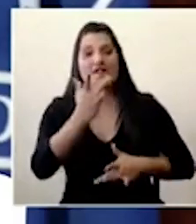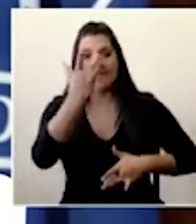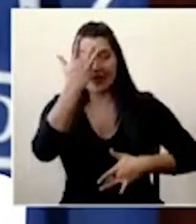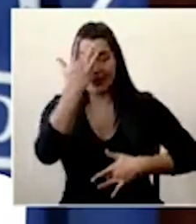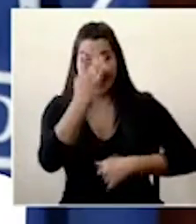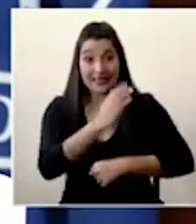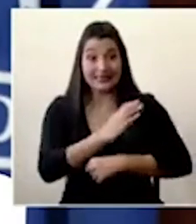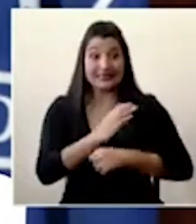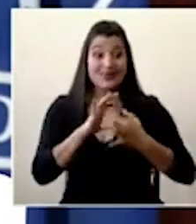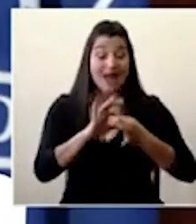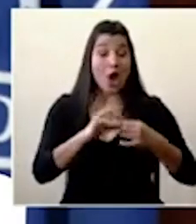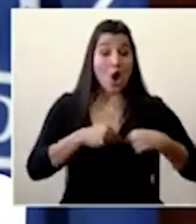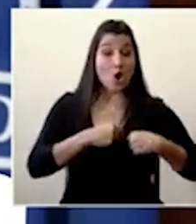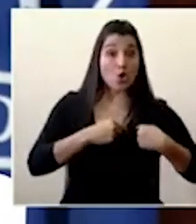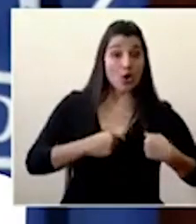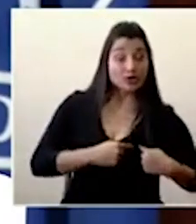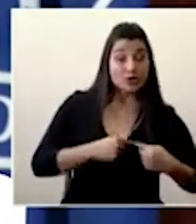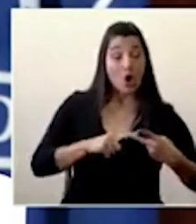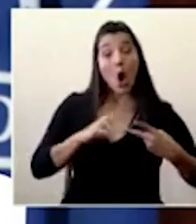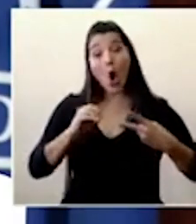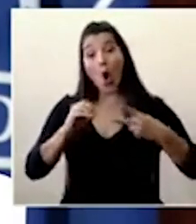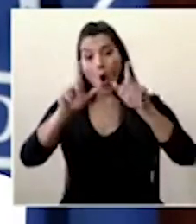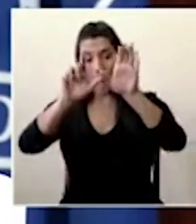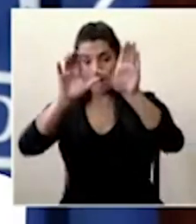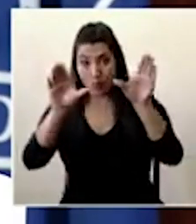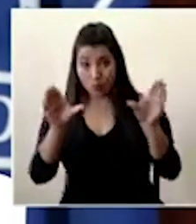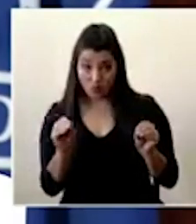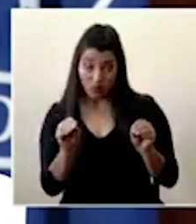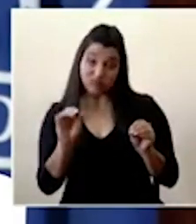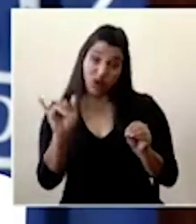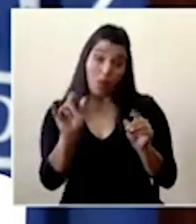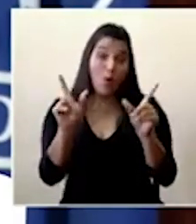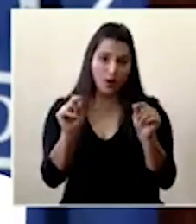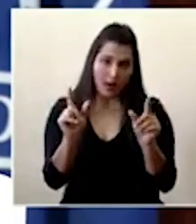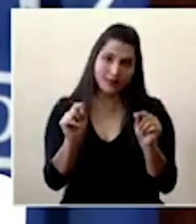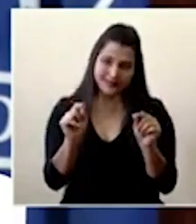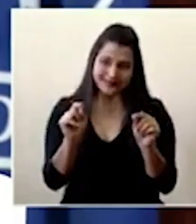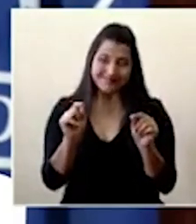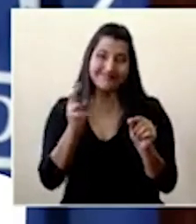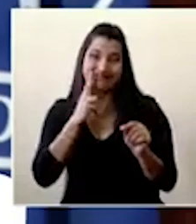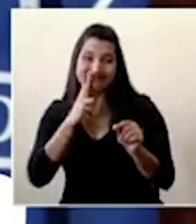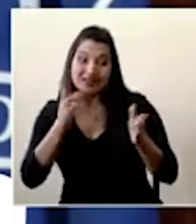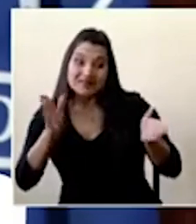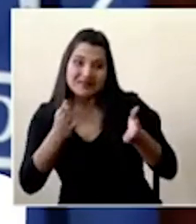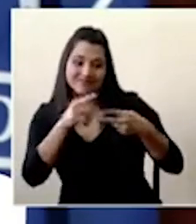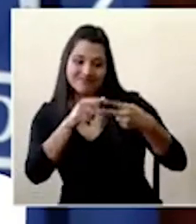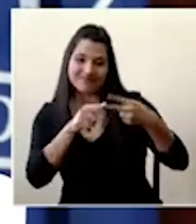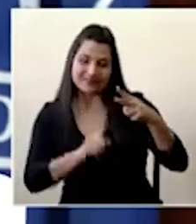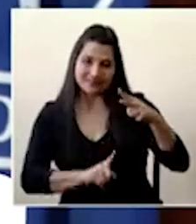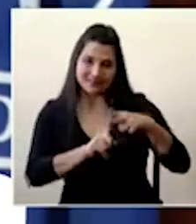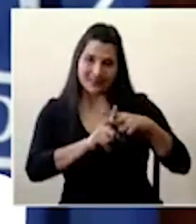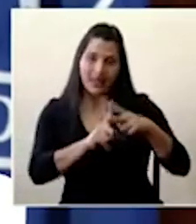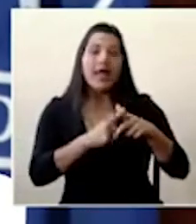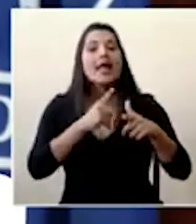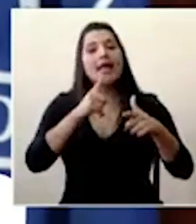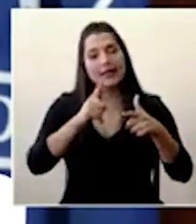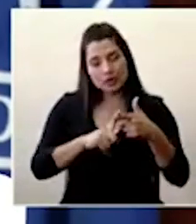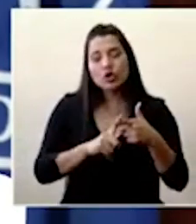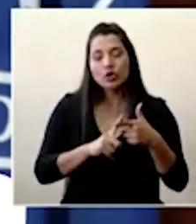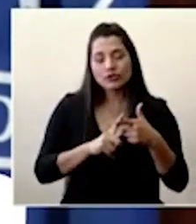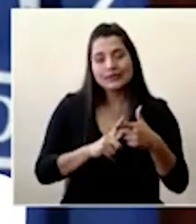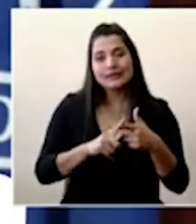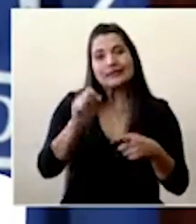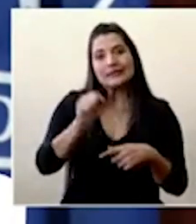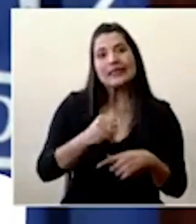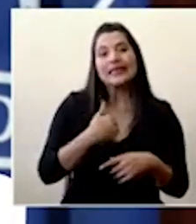y de las enfermedades pulmonares crónicas, incluidos algunos cánceres, claro que sí, es un factor de riesgo para esos factores que sí